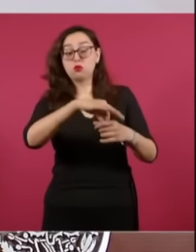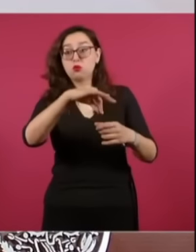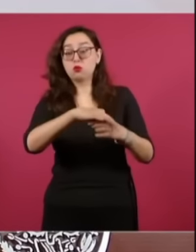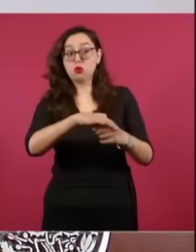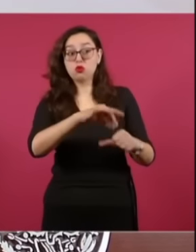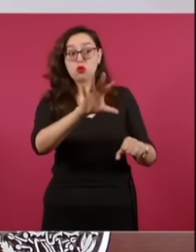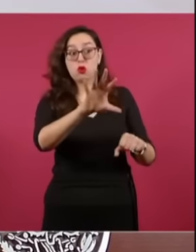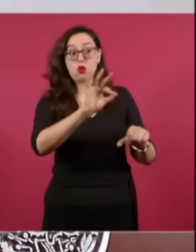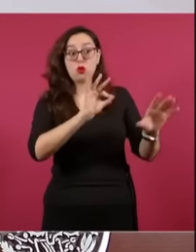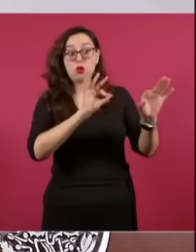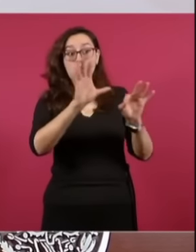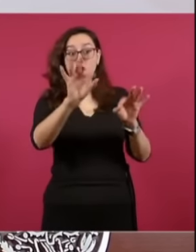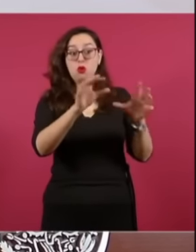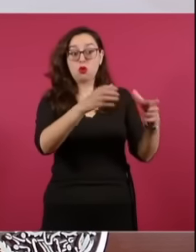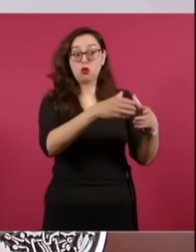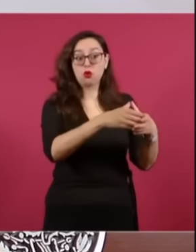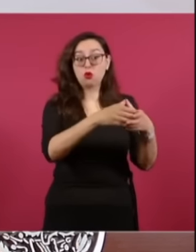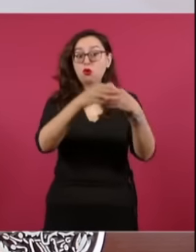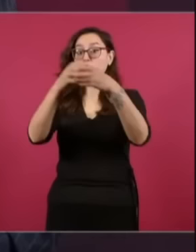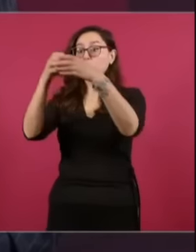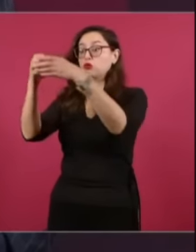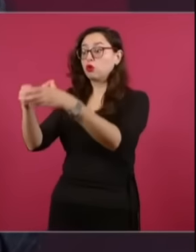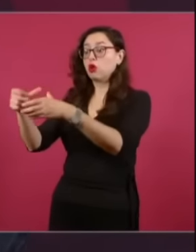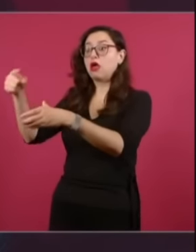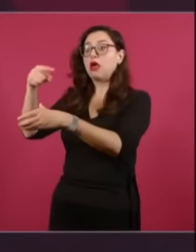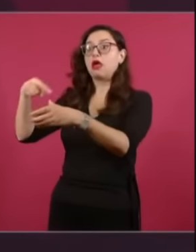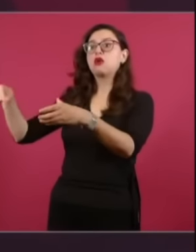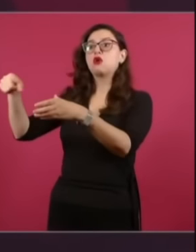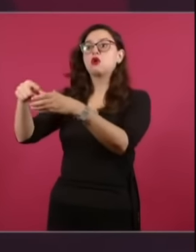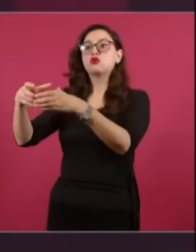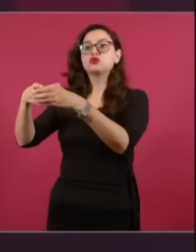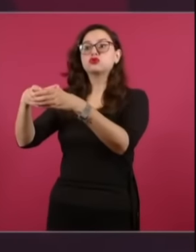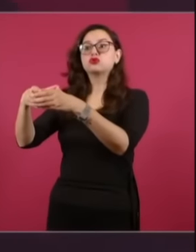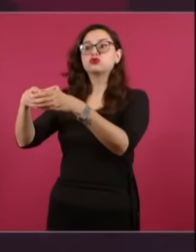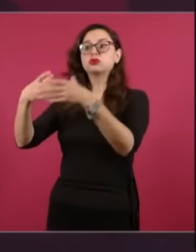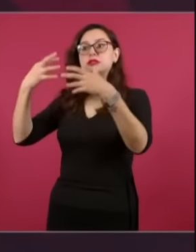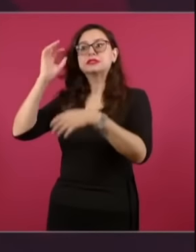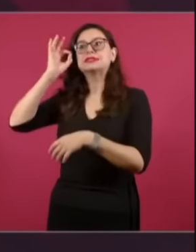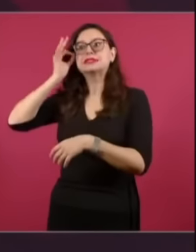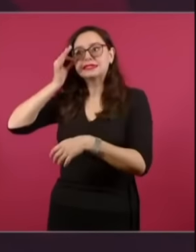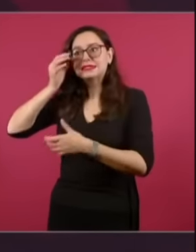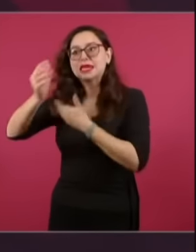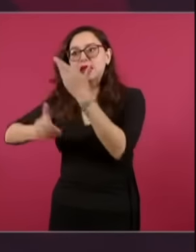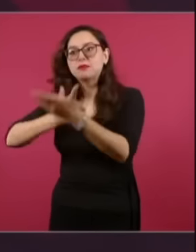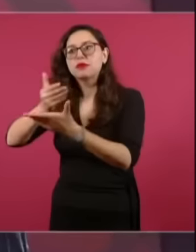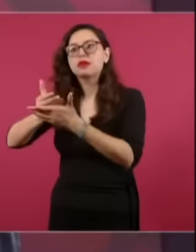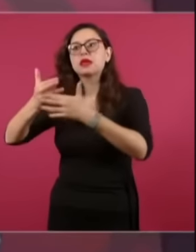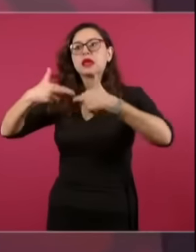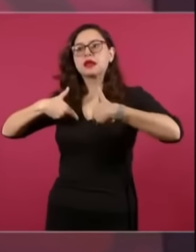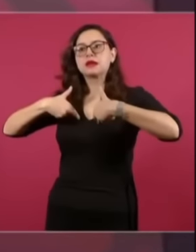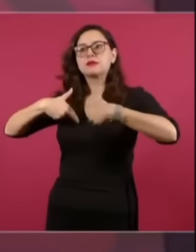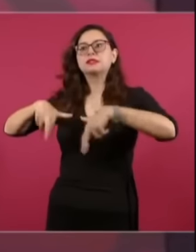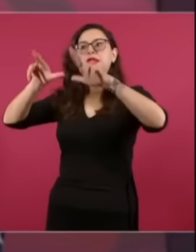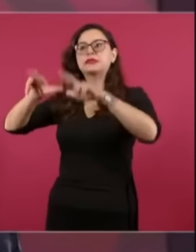de que son representantes del pueblo, que le deben